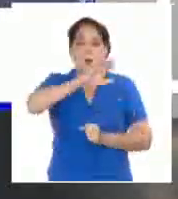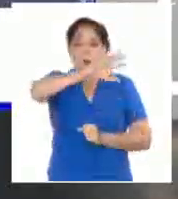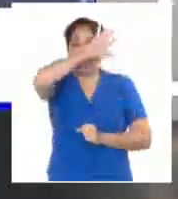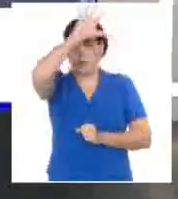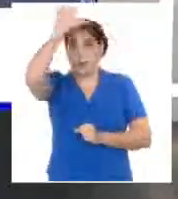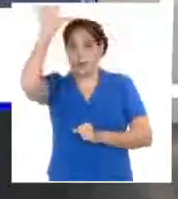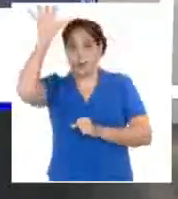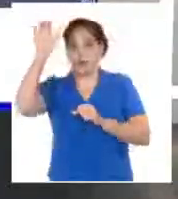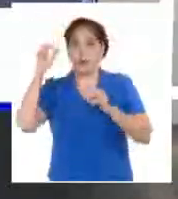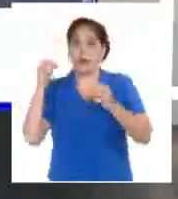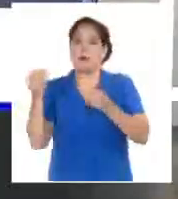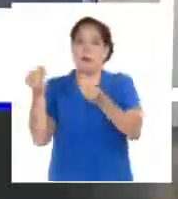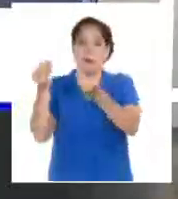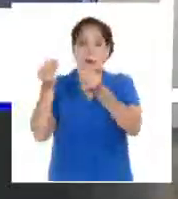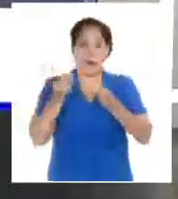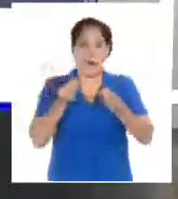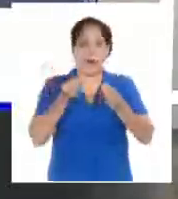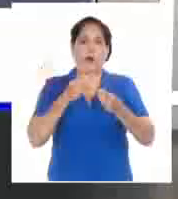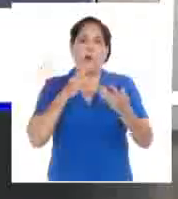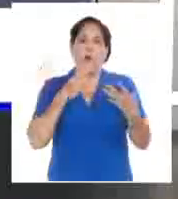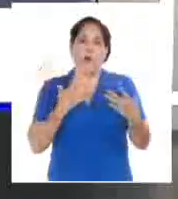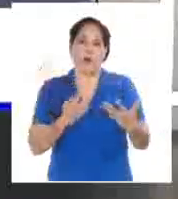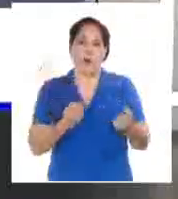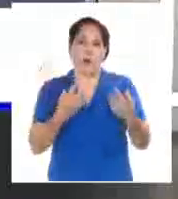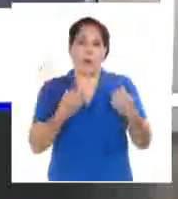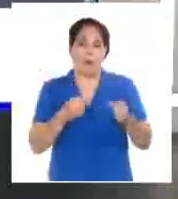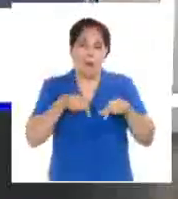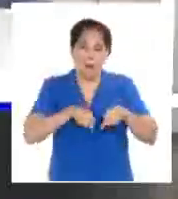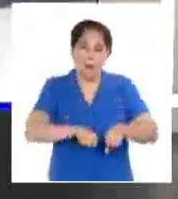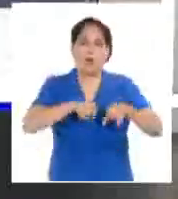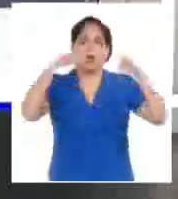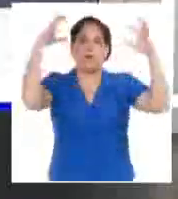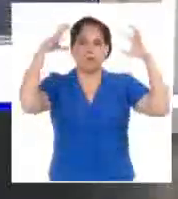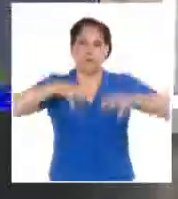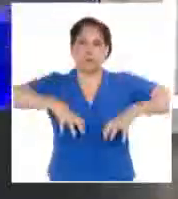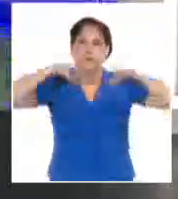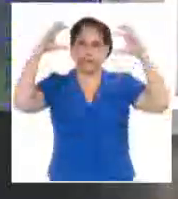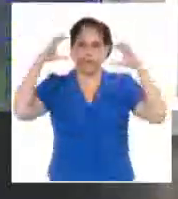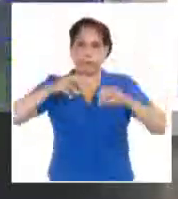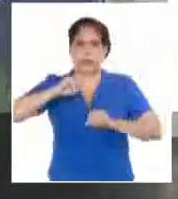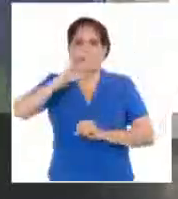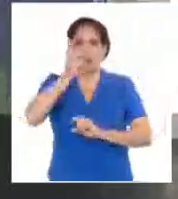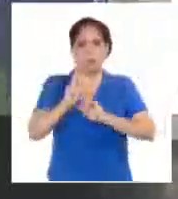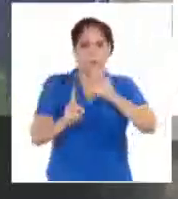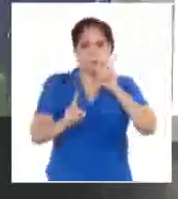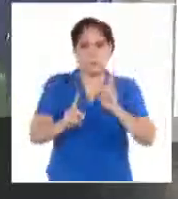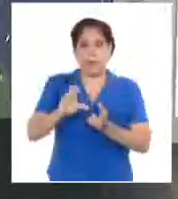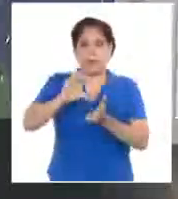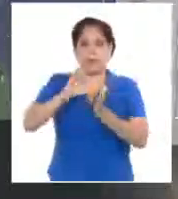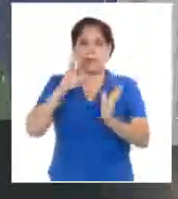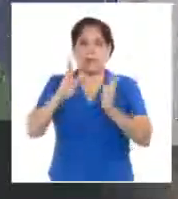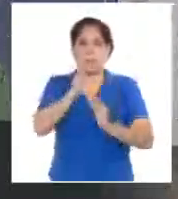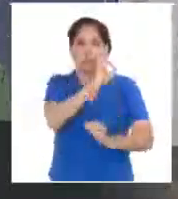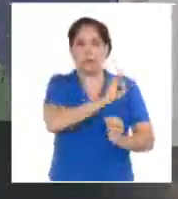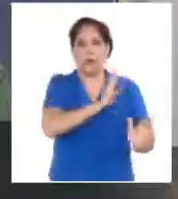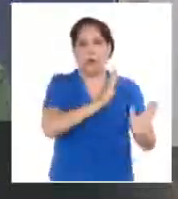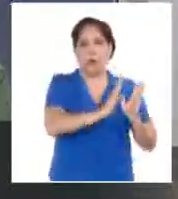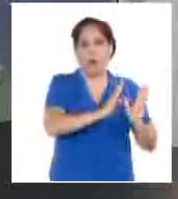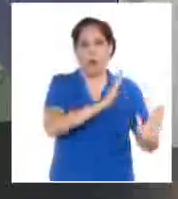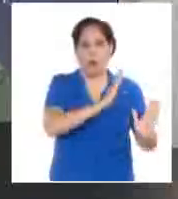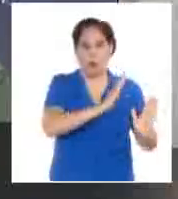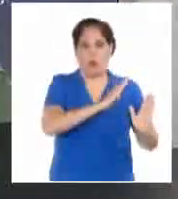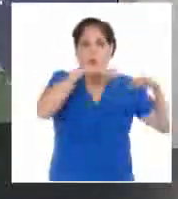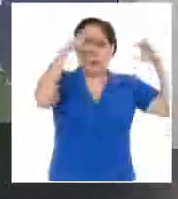bajas y medias de la atmósfera pues han incentivado la actividad de chubascos y tormentas eléctricas en las regiones central y oriental del país que como les decía